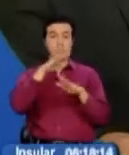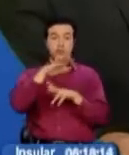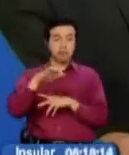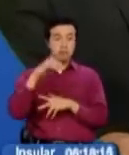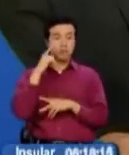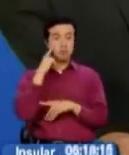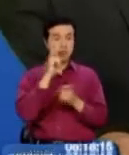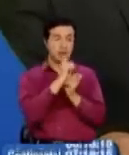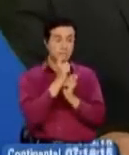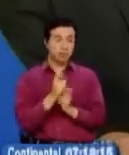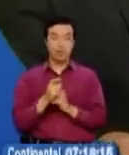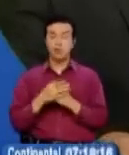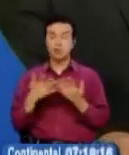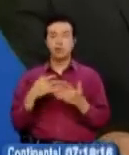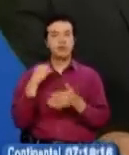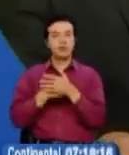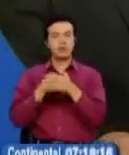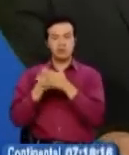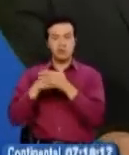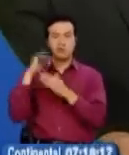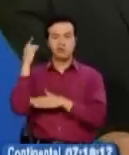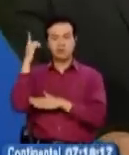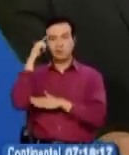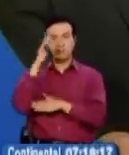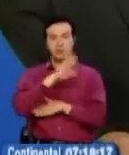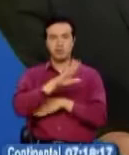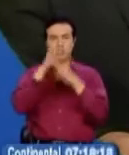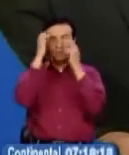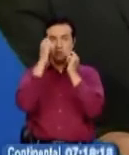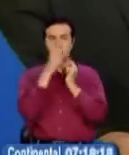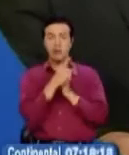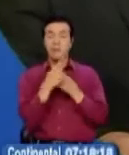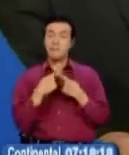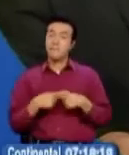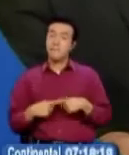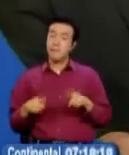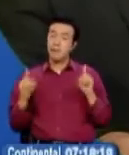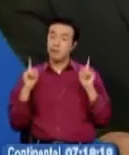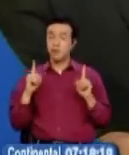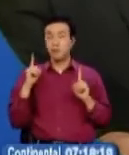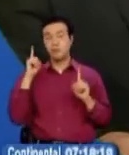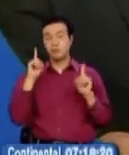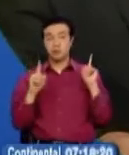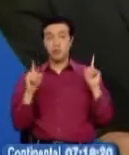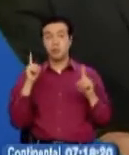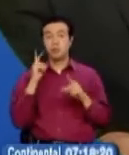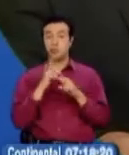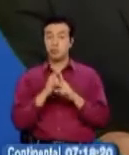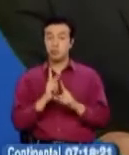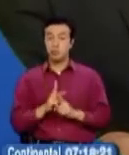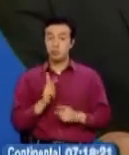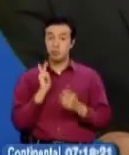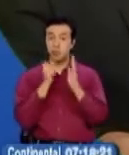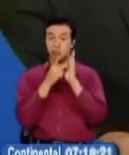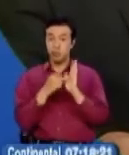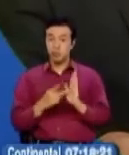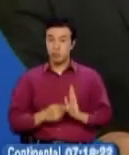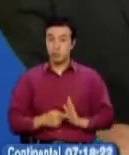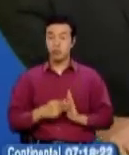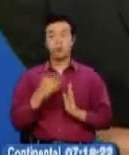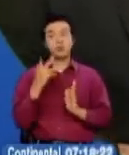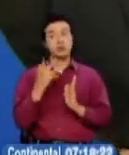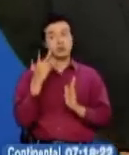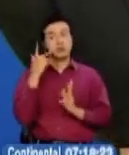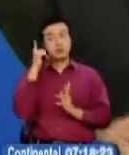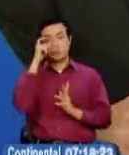son los retos que tiene el gobierno colombiano y los grupos rebeldes. Sin embargo, existen una serie de elementos que podrían ser de